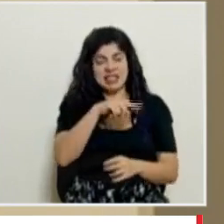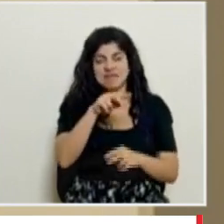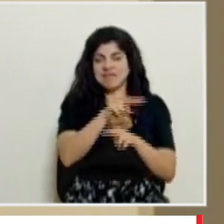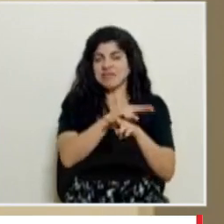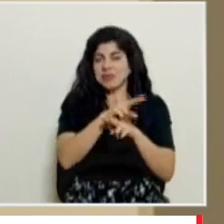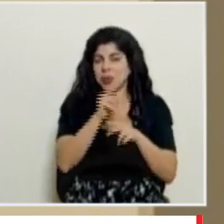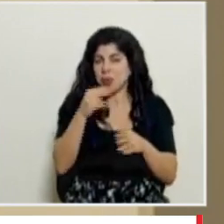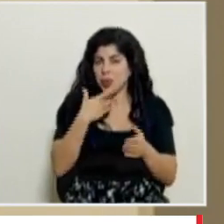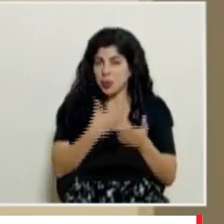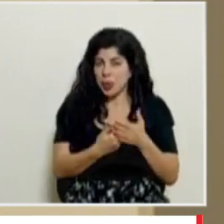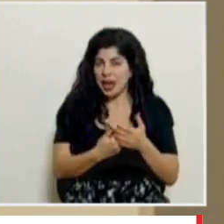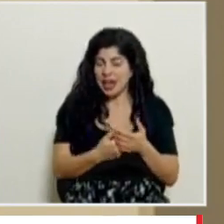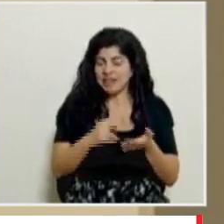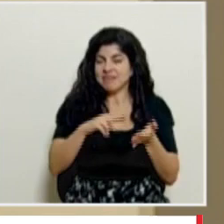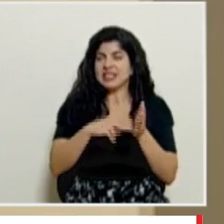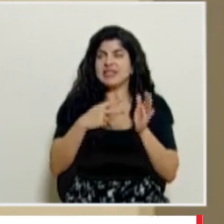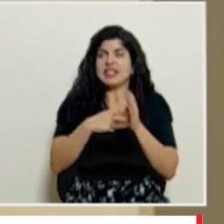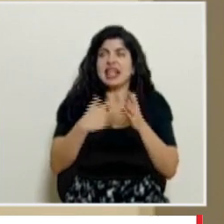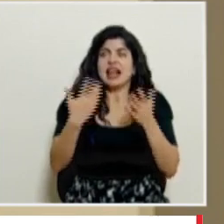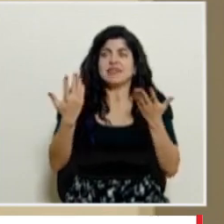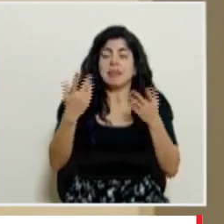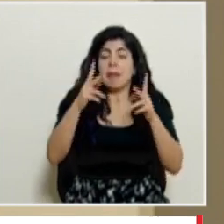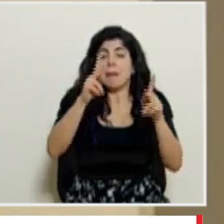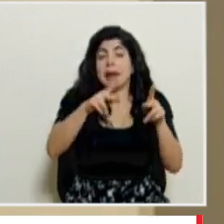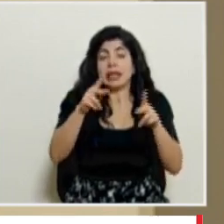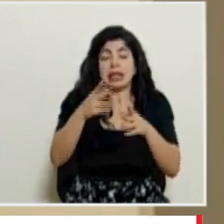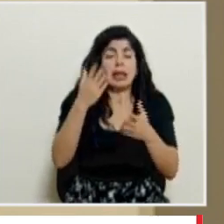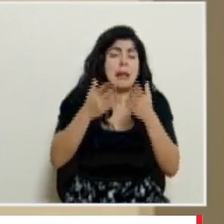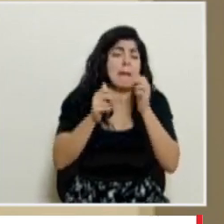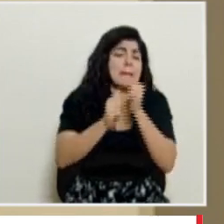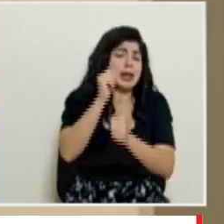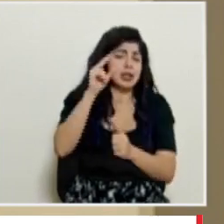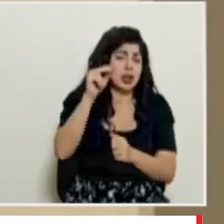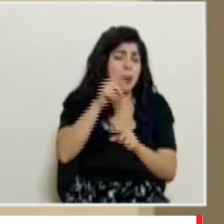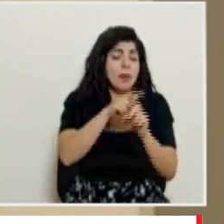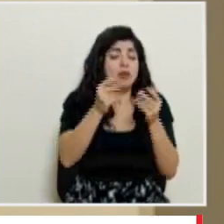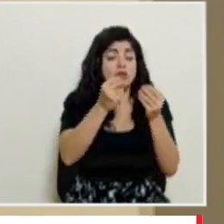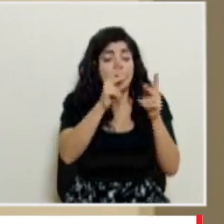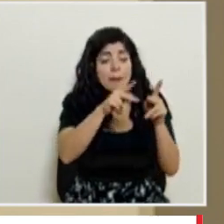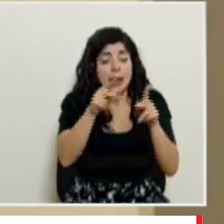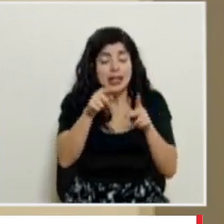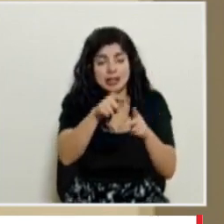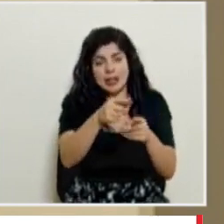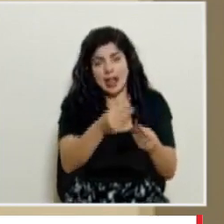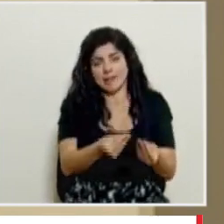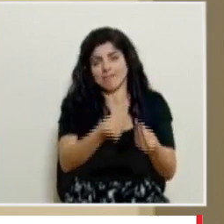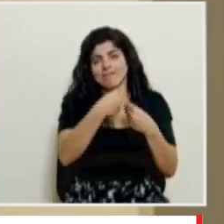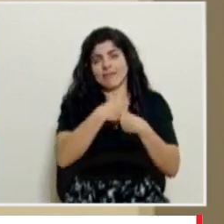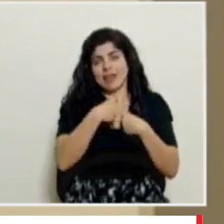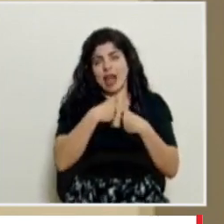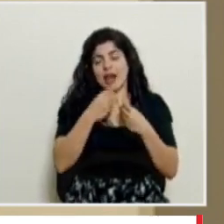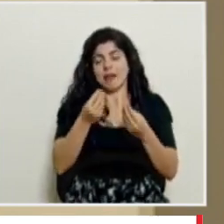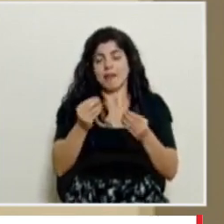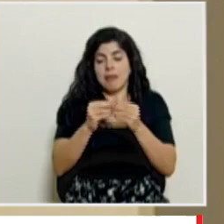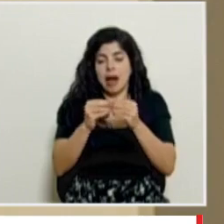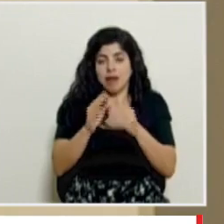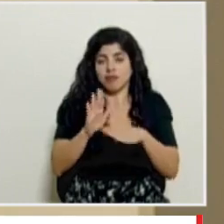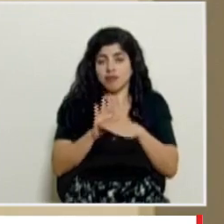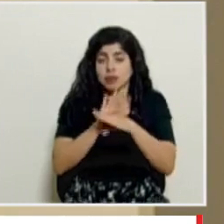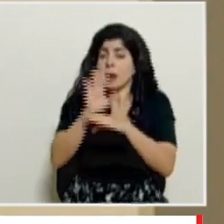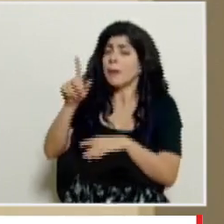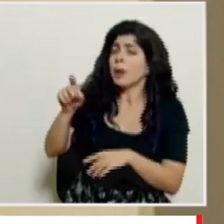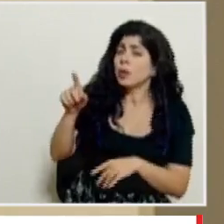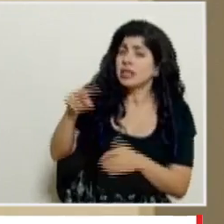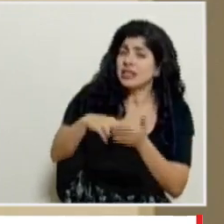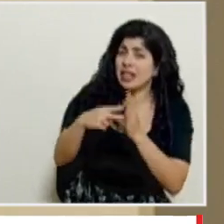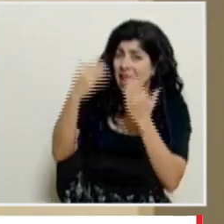que la gente algún porcentaje aunque no sea el mayor pero lamentablemente está provocando que los casos empiecen a disparar se valora por